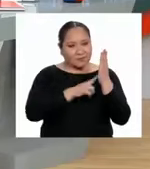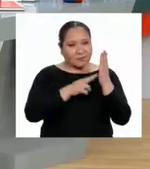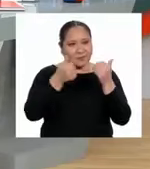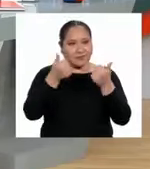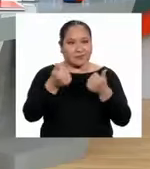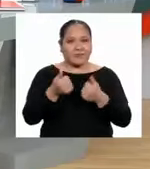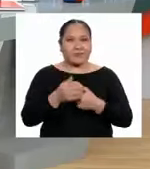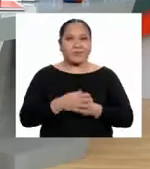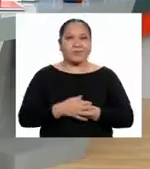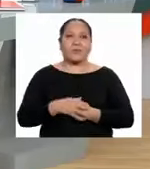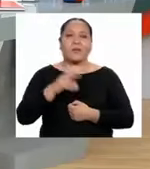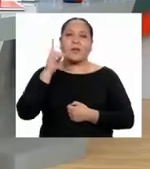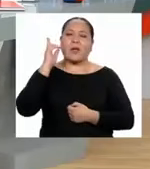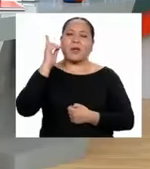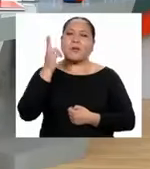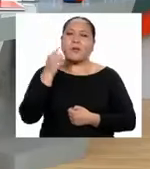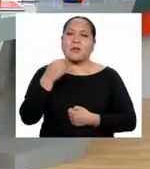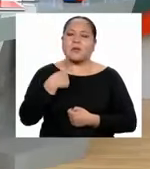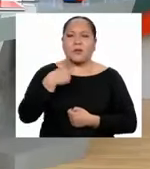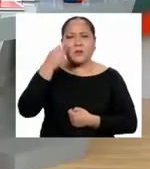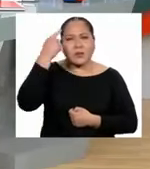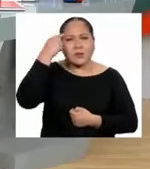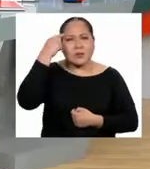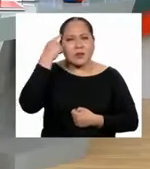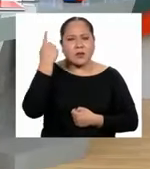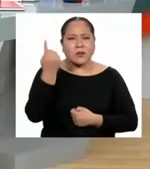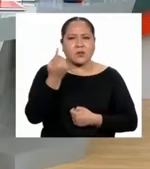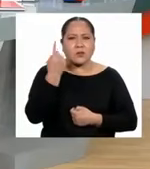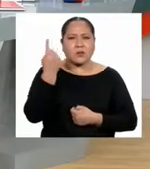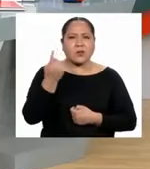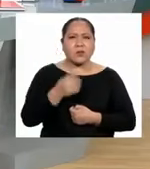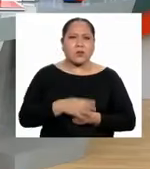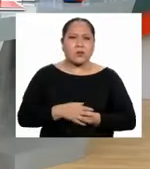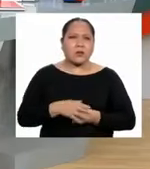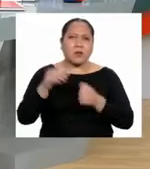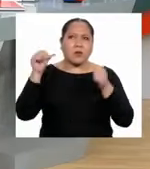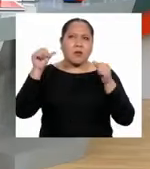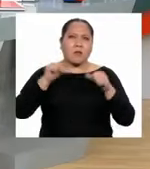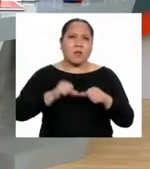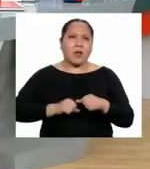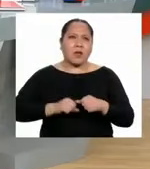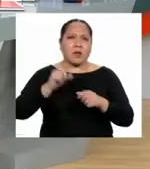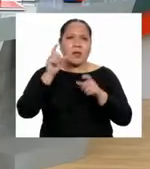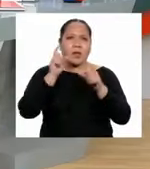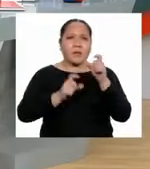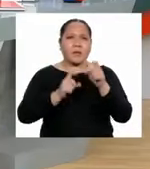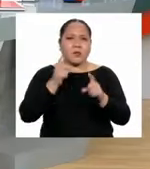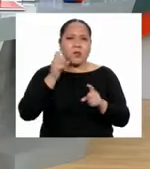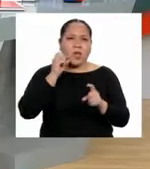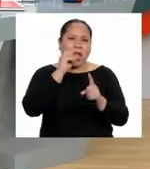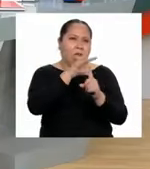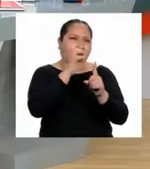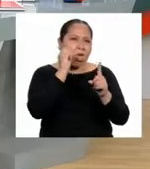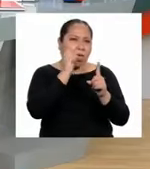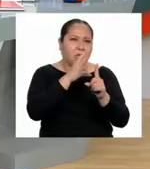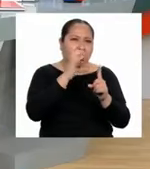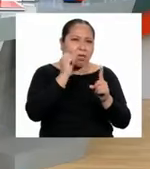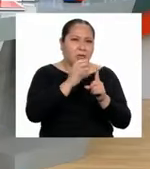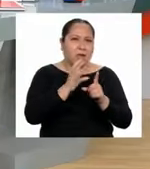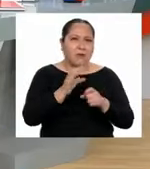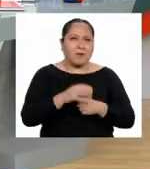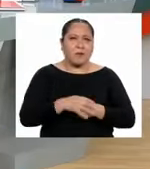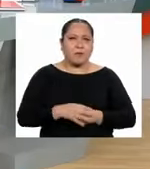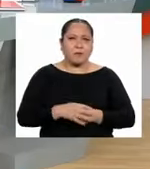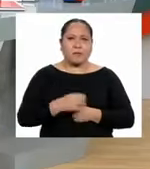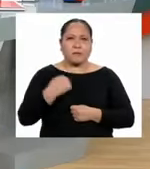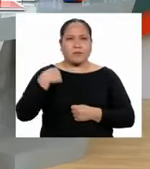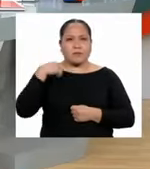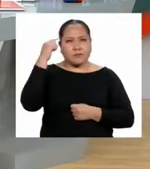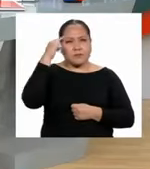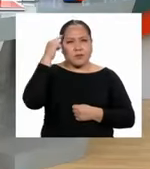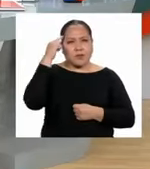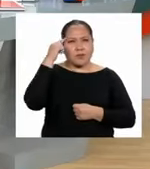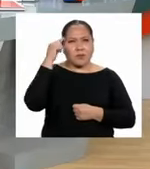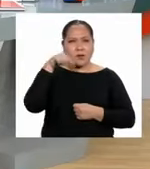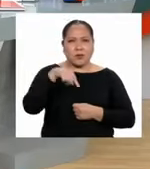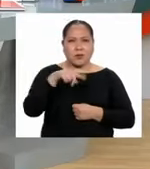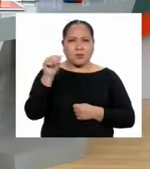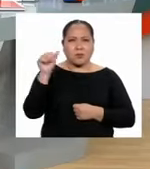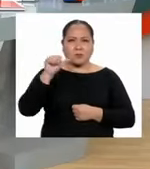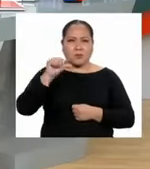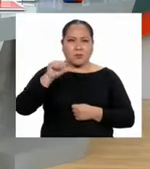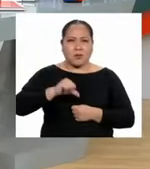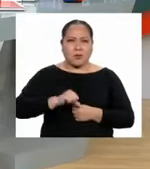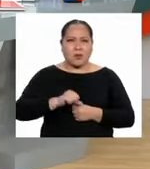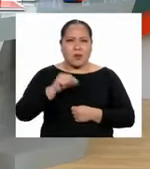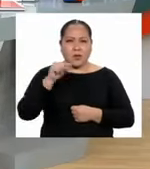Profesora, yo creía que solo estaban mal las personas que insultaban, pero creo que tampoco están en lo correcto las